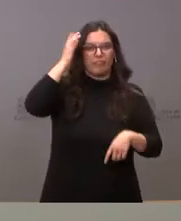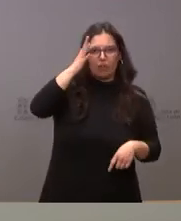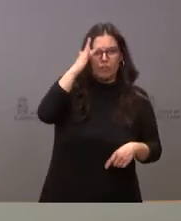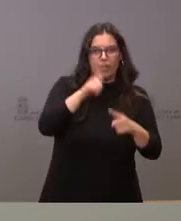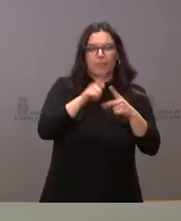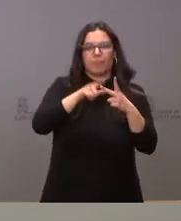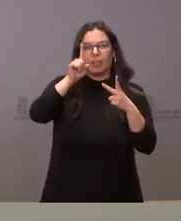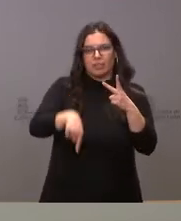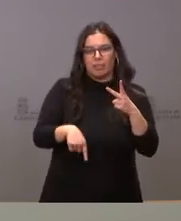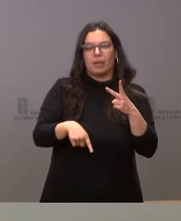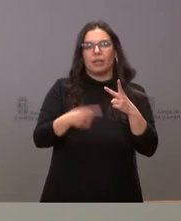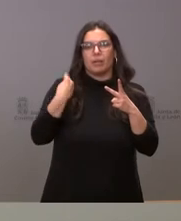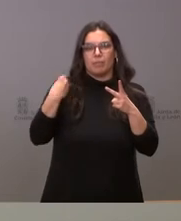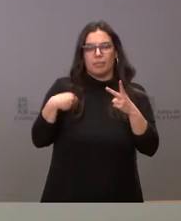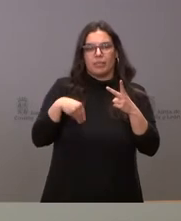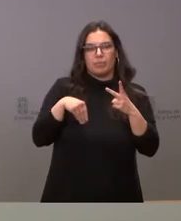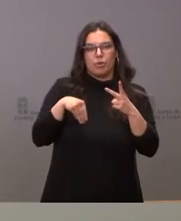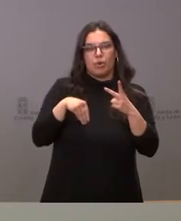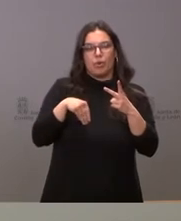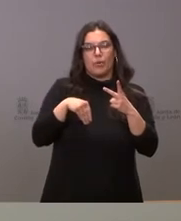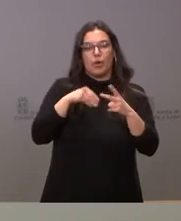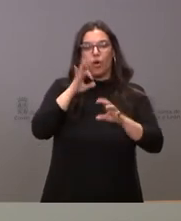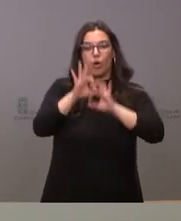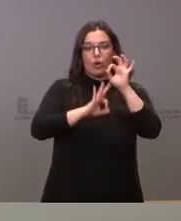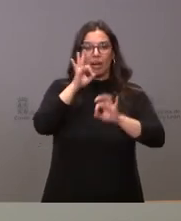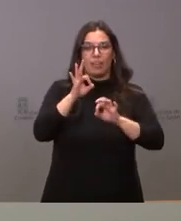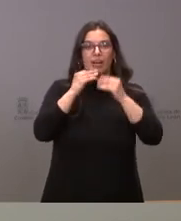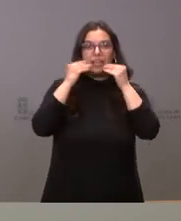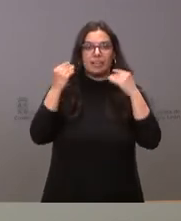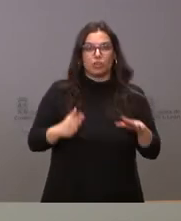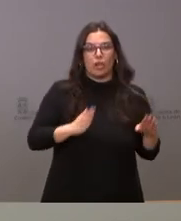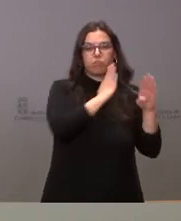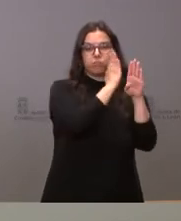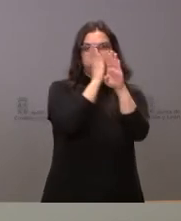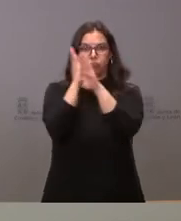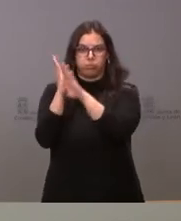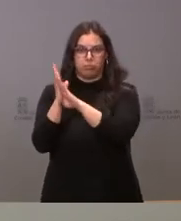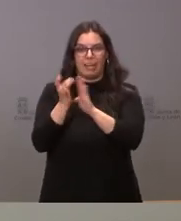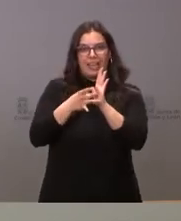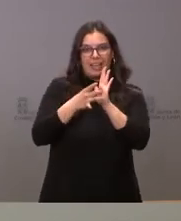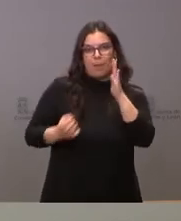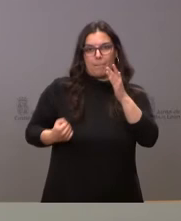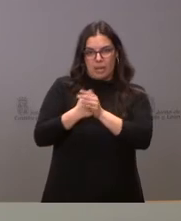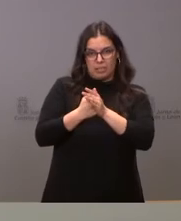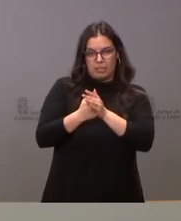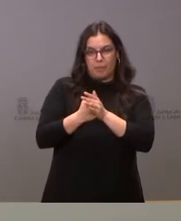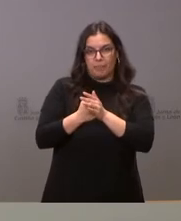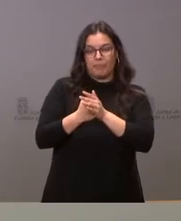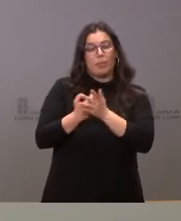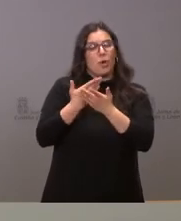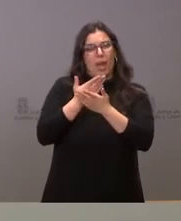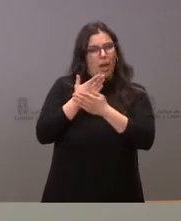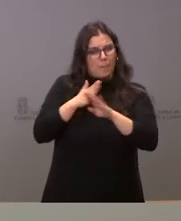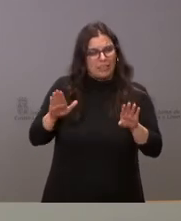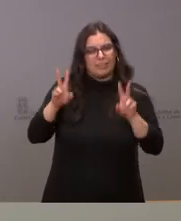que podamos establecer el mecanismo para poder tener estos estudios de historia con la máxima calidad posible. Pero, más allá del currículum,